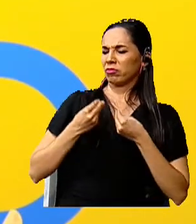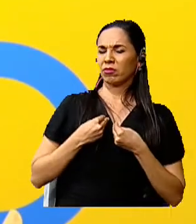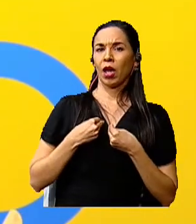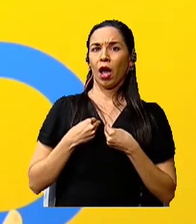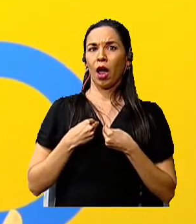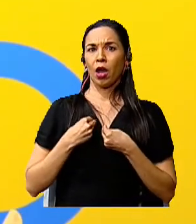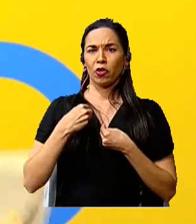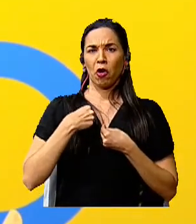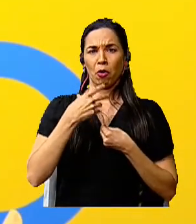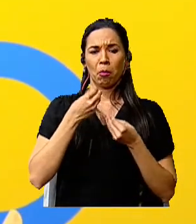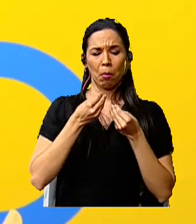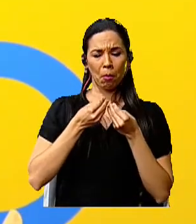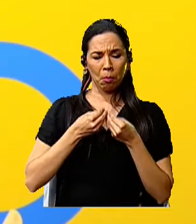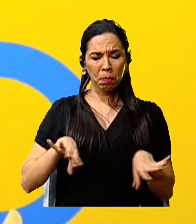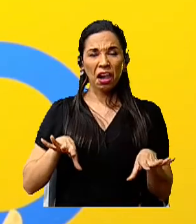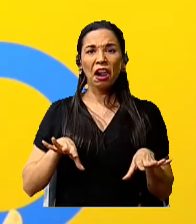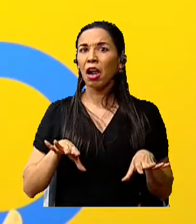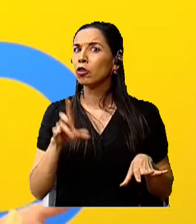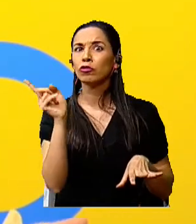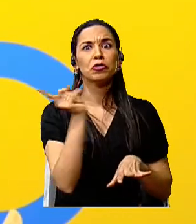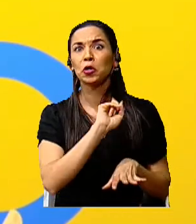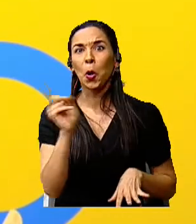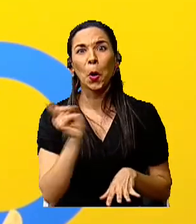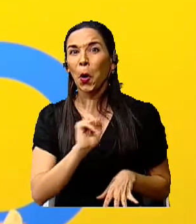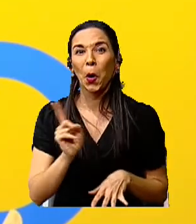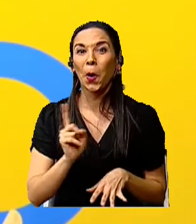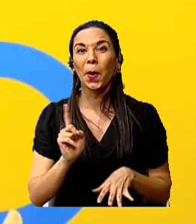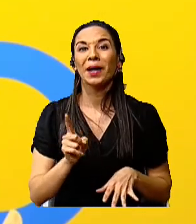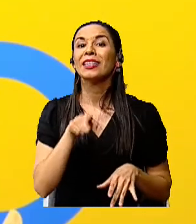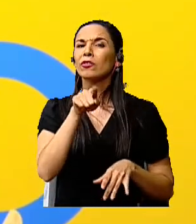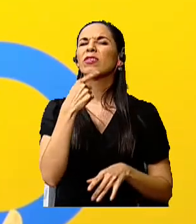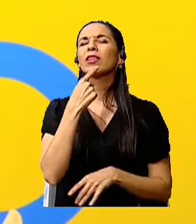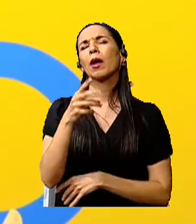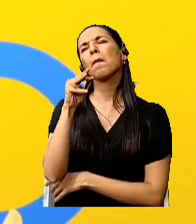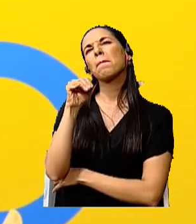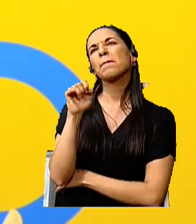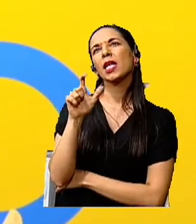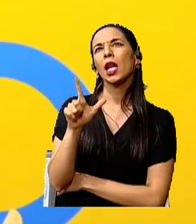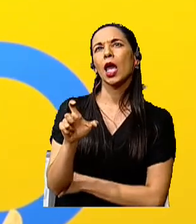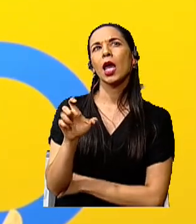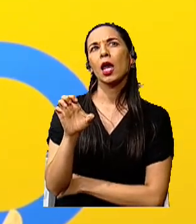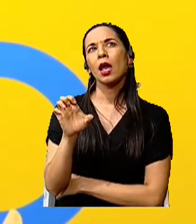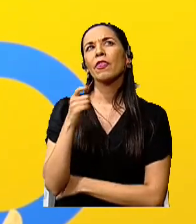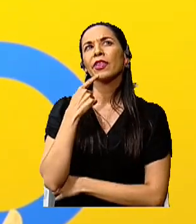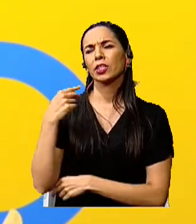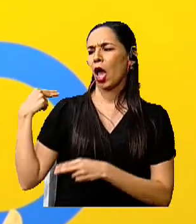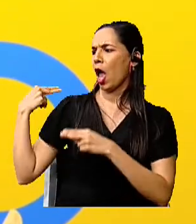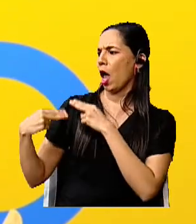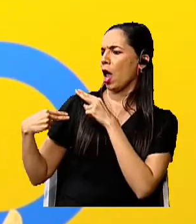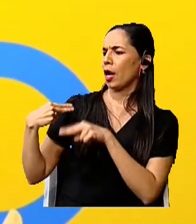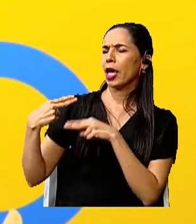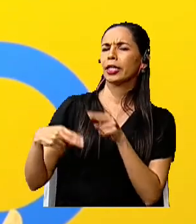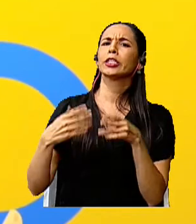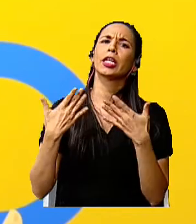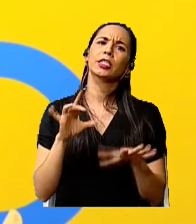perder. Y bueno, ustedes dirán, la profe Mille habló de la herencia. Ya nos dijo que recordáramos